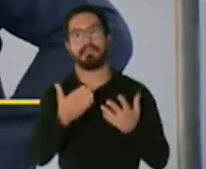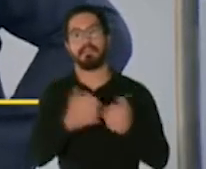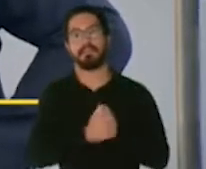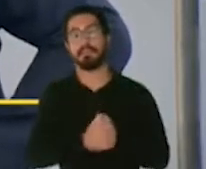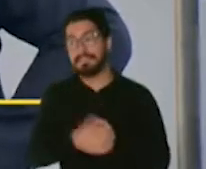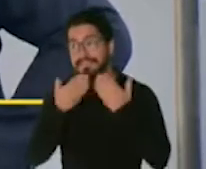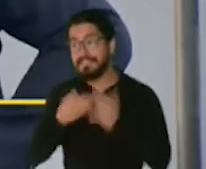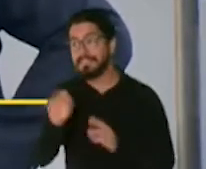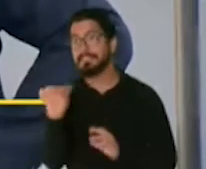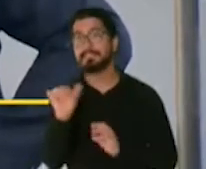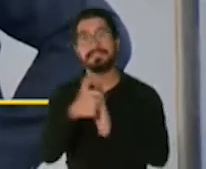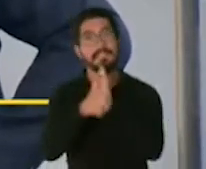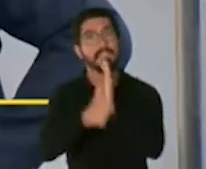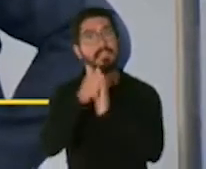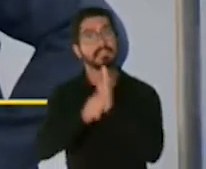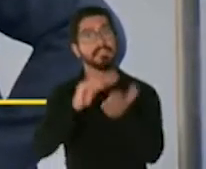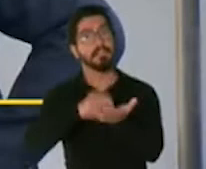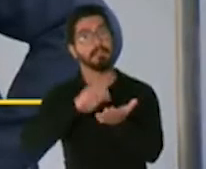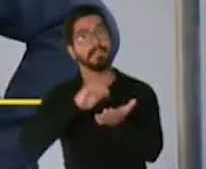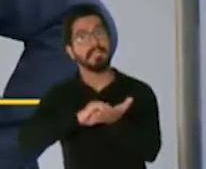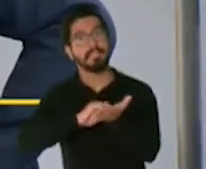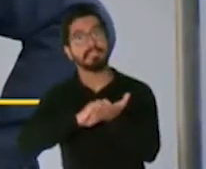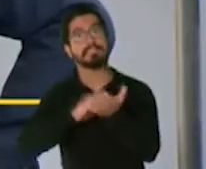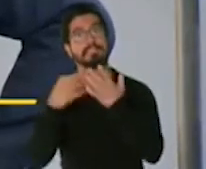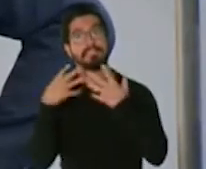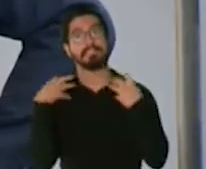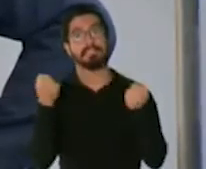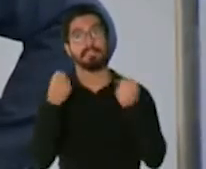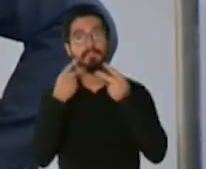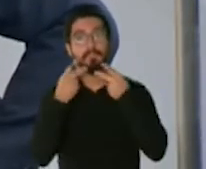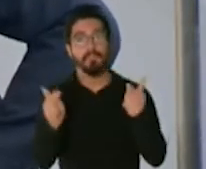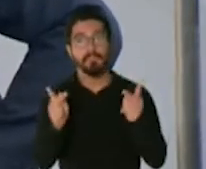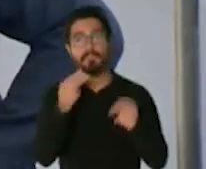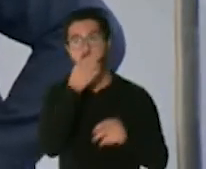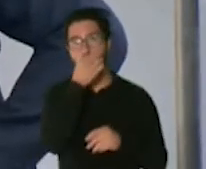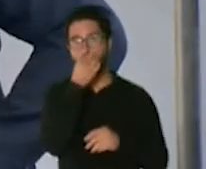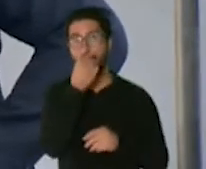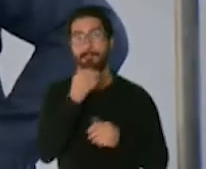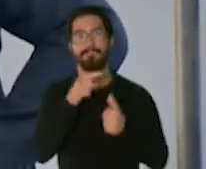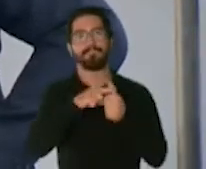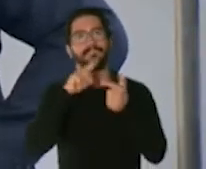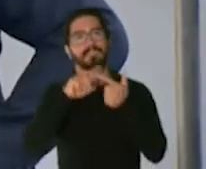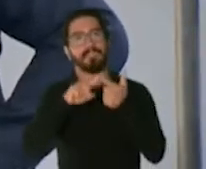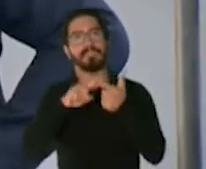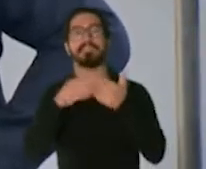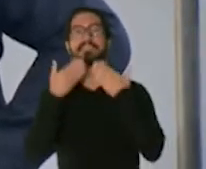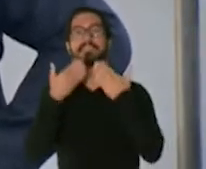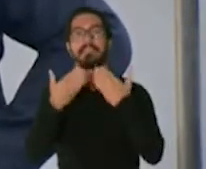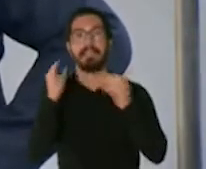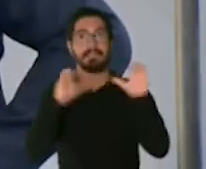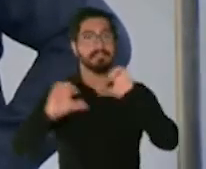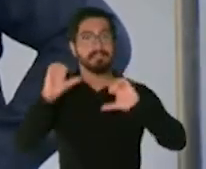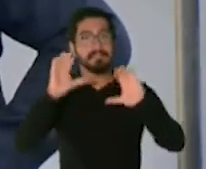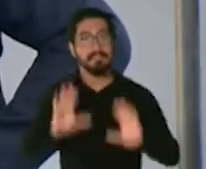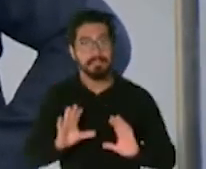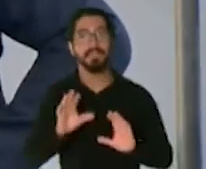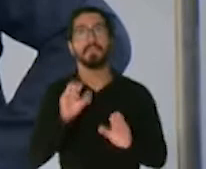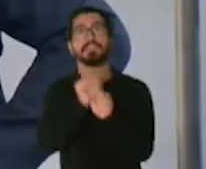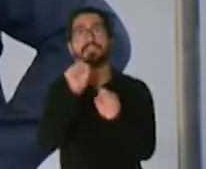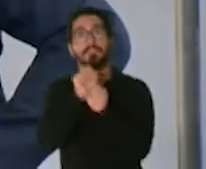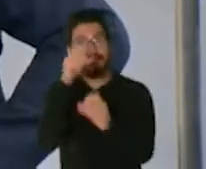medicina y salud pública gracias al grupo de científicos que trabaja en esa